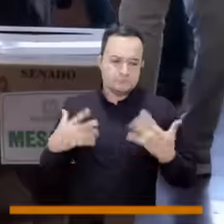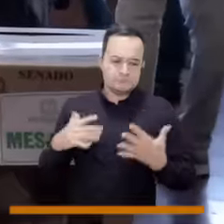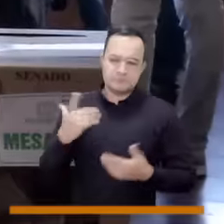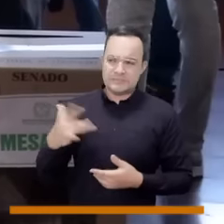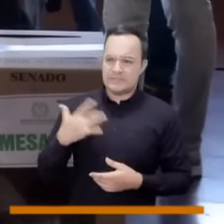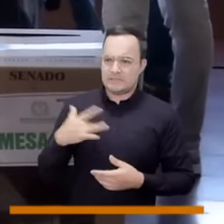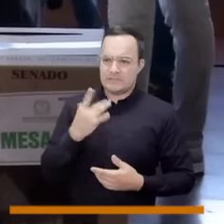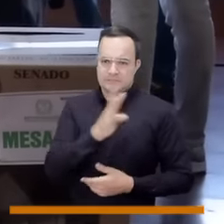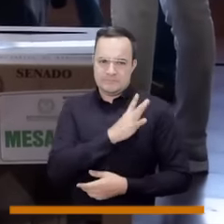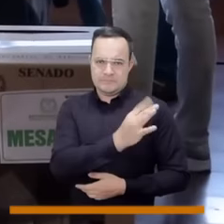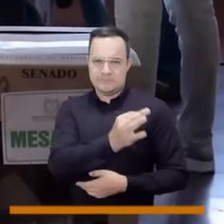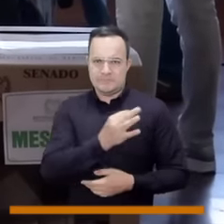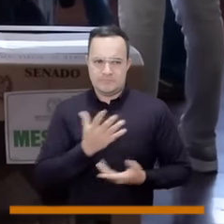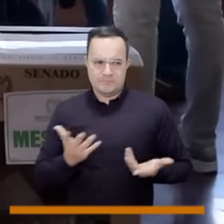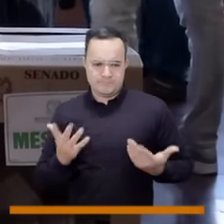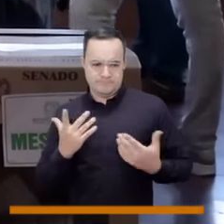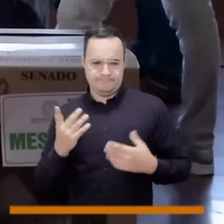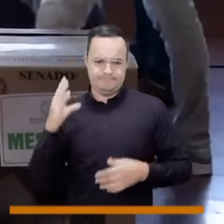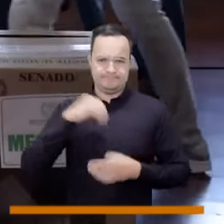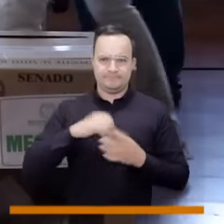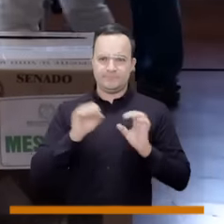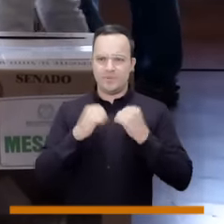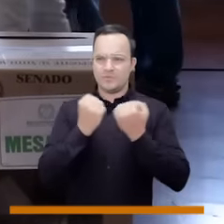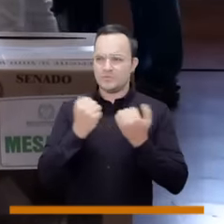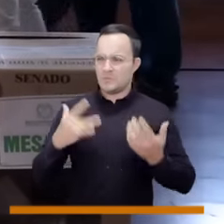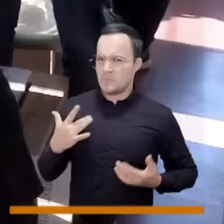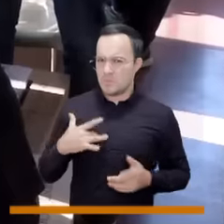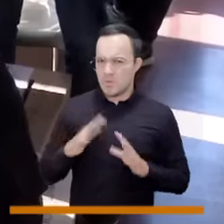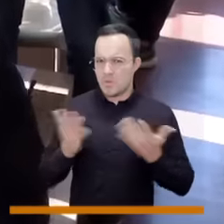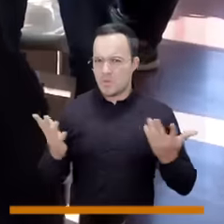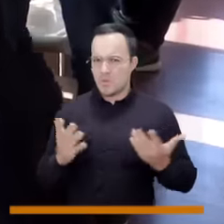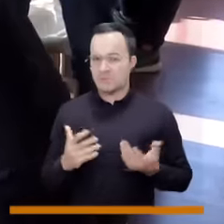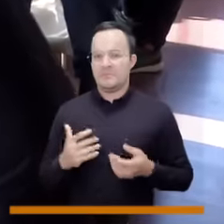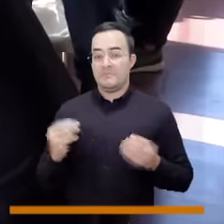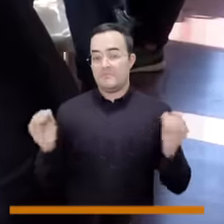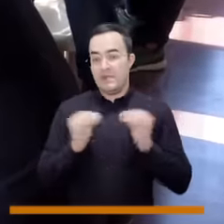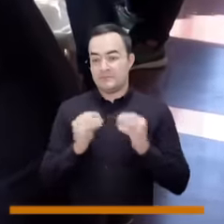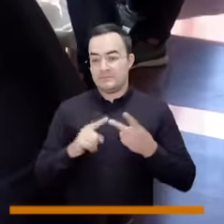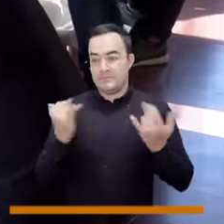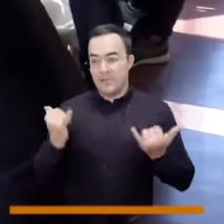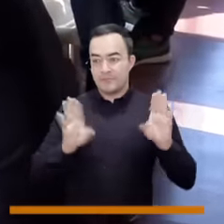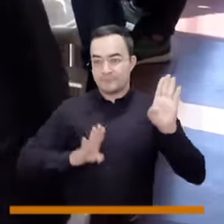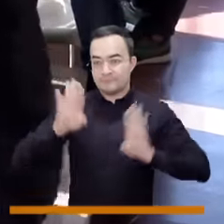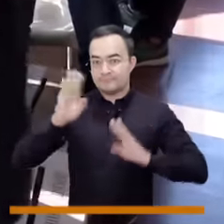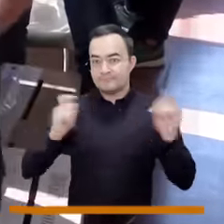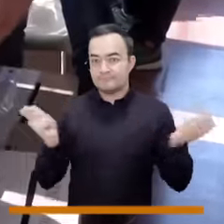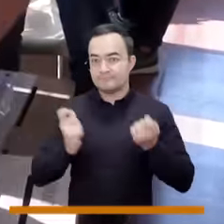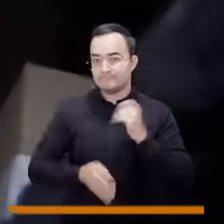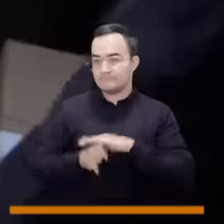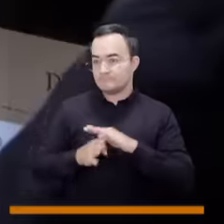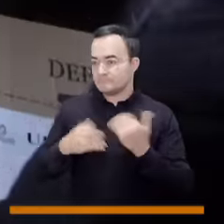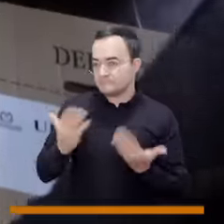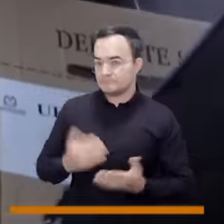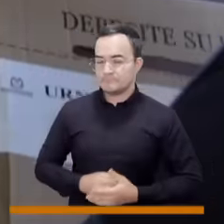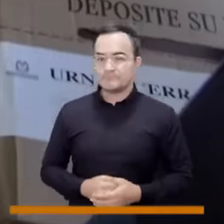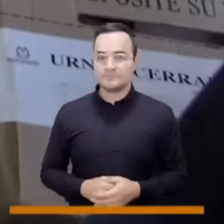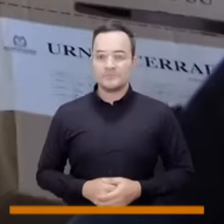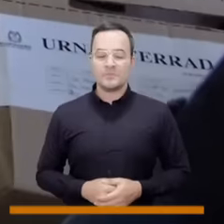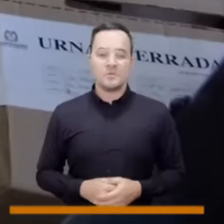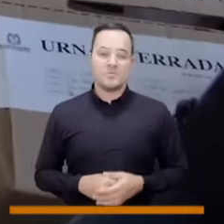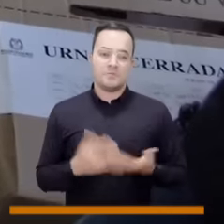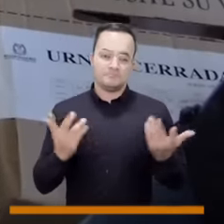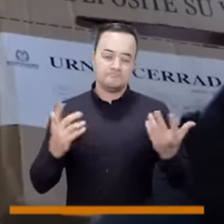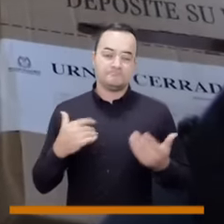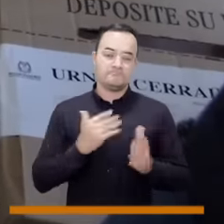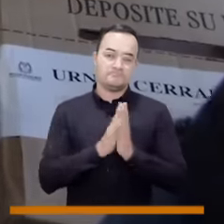de además pues ser elegido, tener semejante responsabilidad, ser corporado y seguir además en esa labor también de candidato?